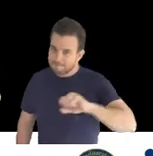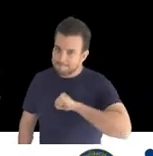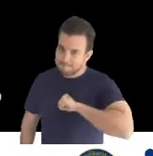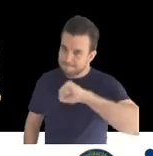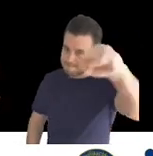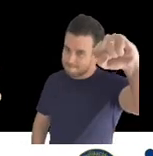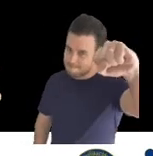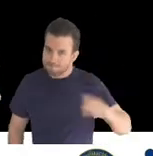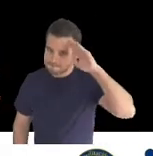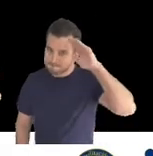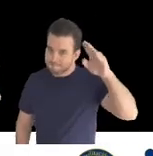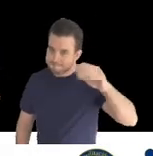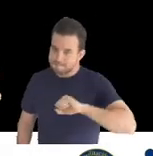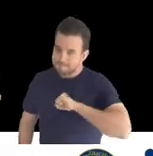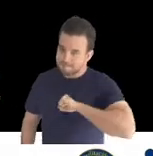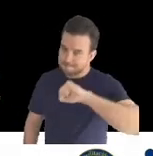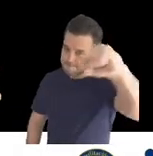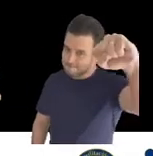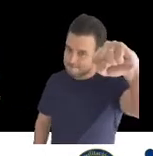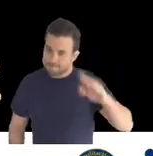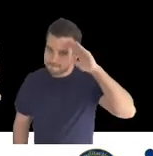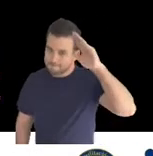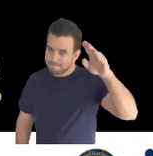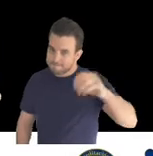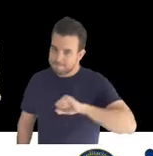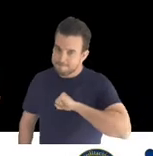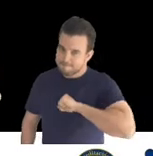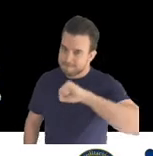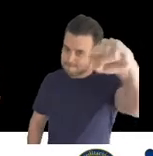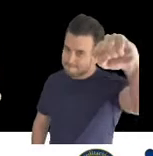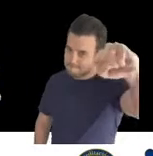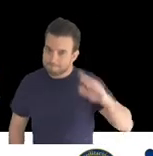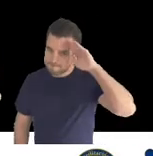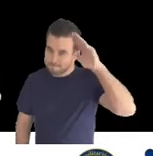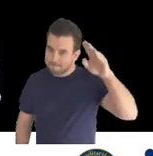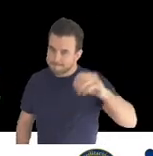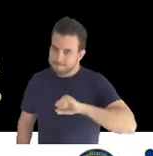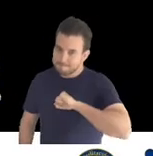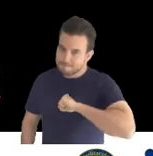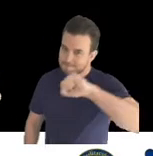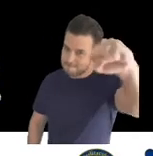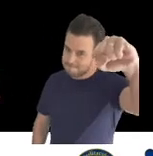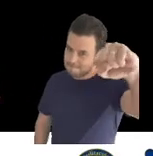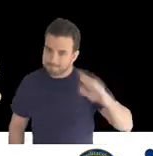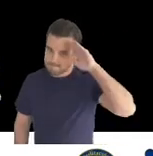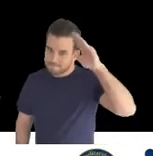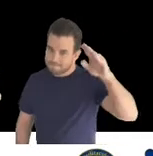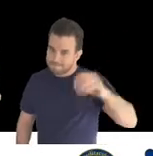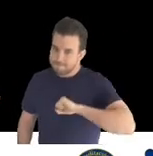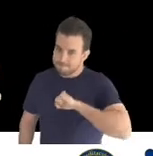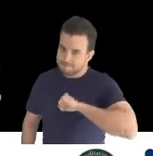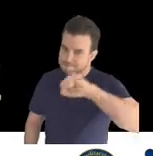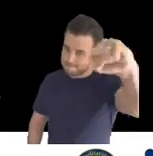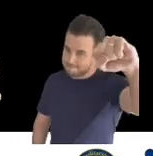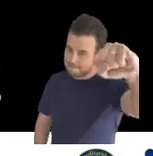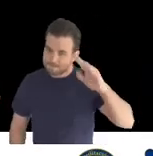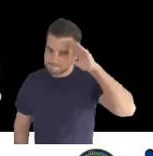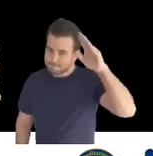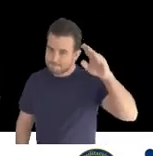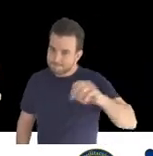me involucro en la parte del comercio exterior. Ya traía desde la universidad